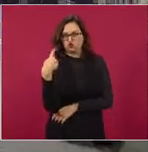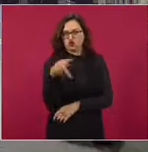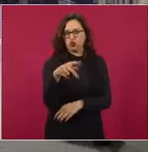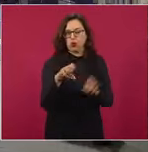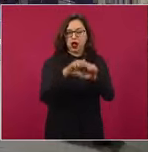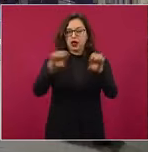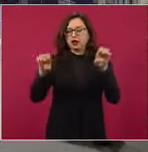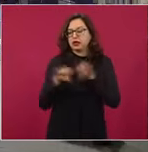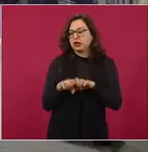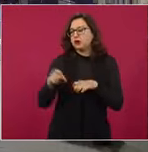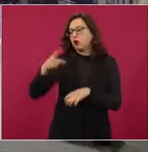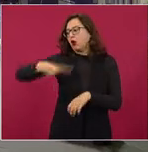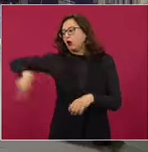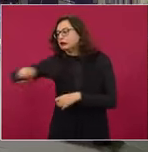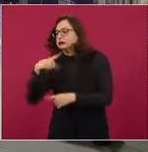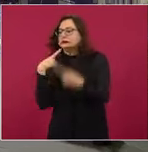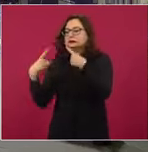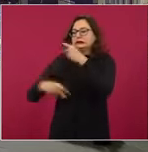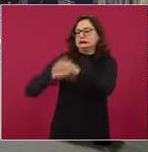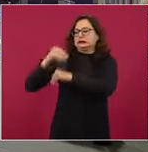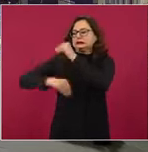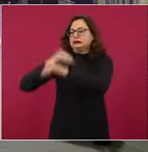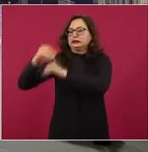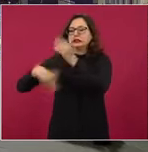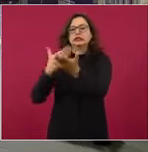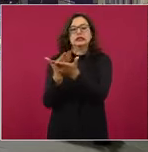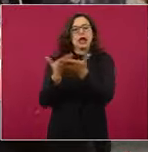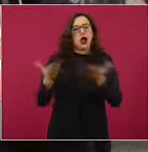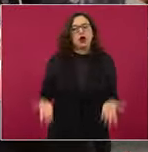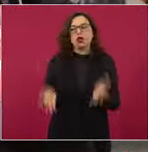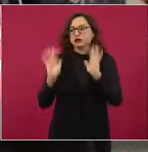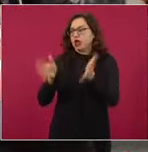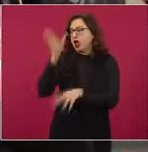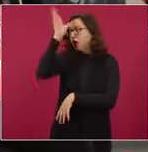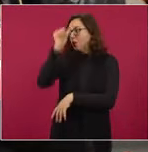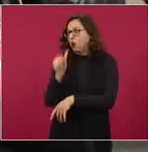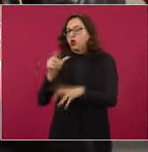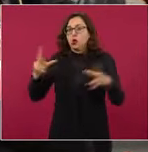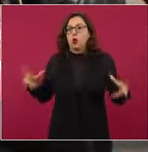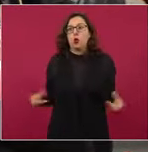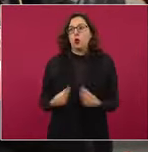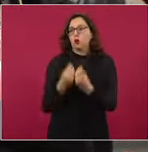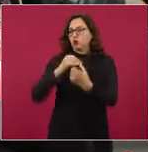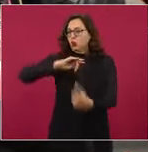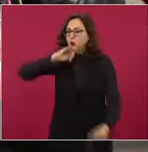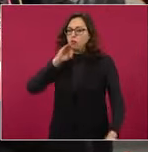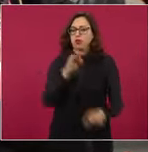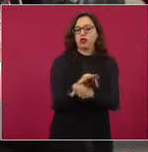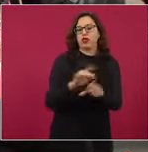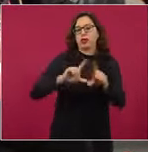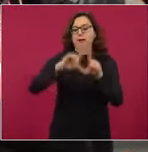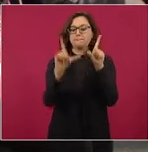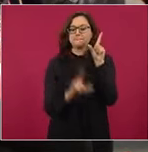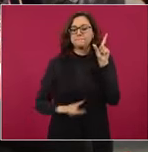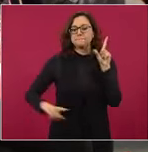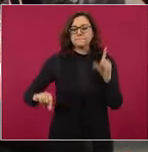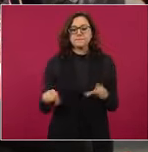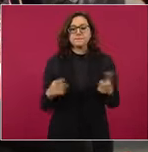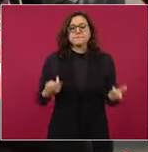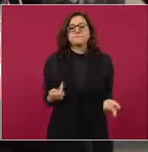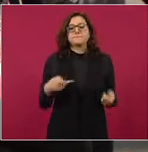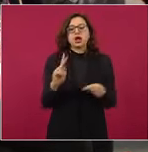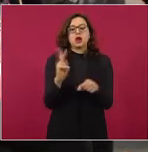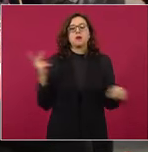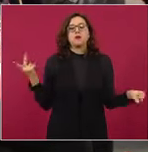acordaron un pacto de unidad, blindar el proyecto de Nación. Yo le quiero hacer una pregunta muy particular porque siempre ha gravitado este